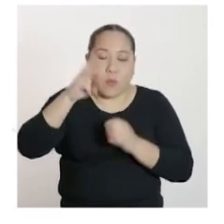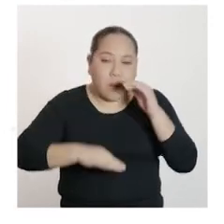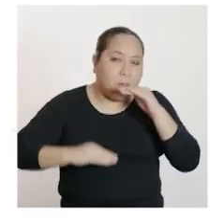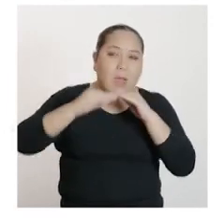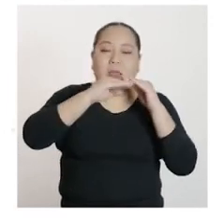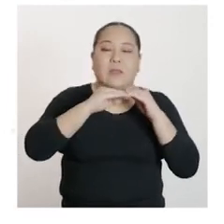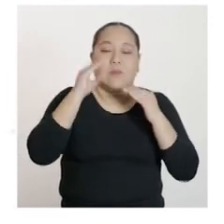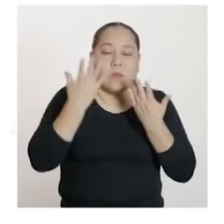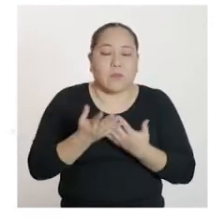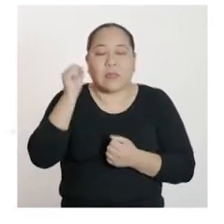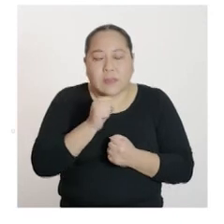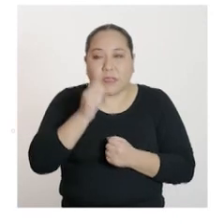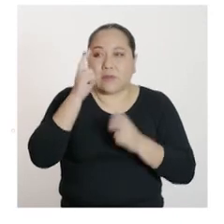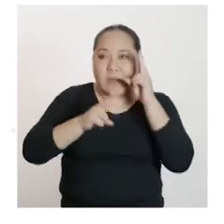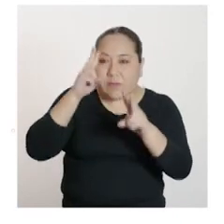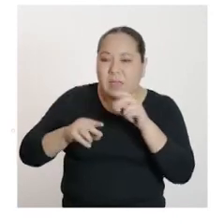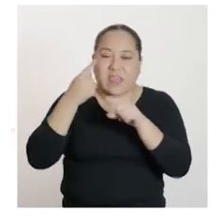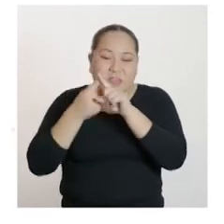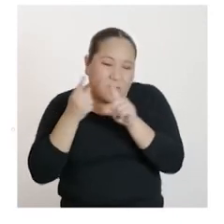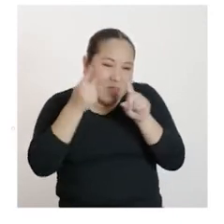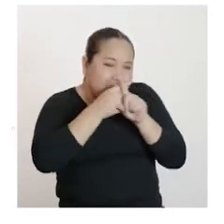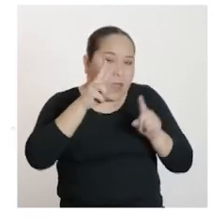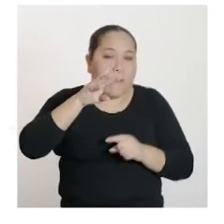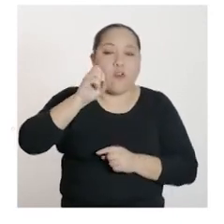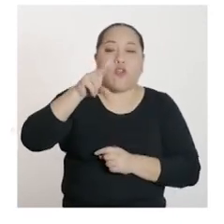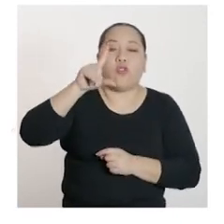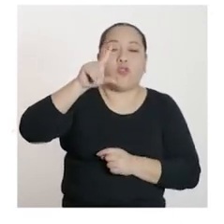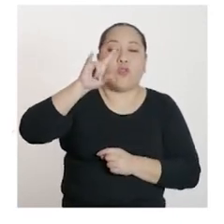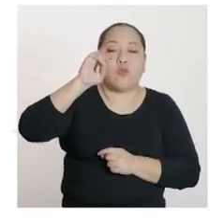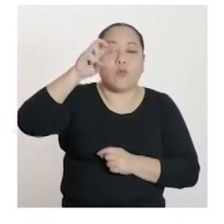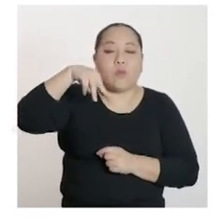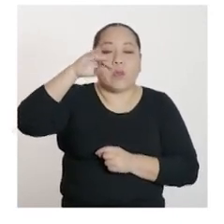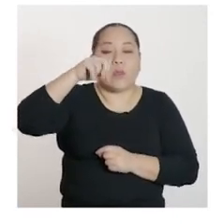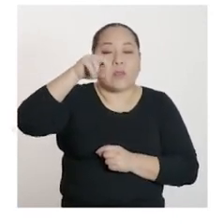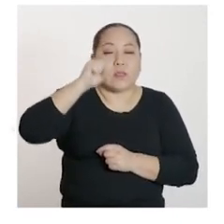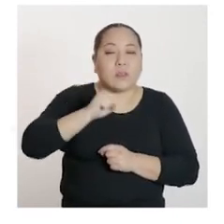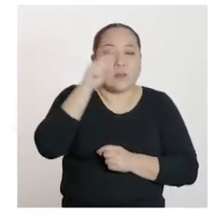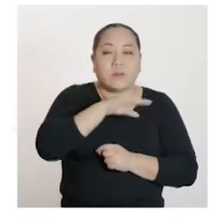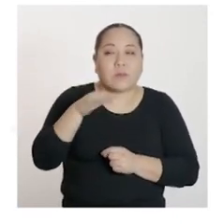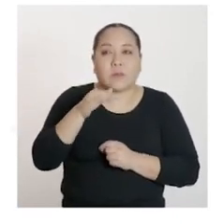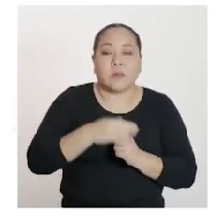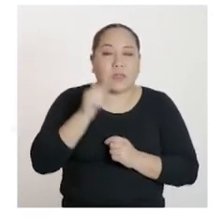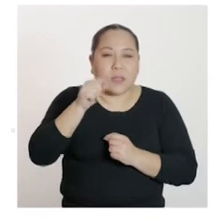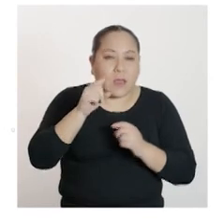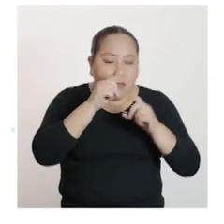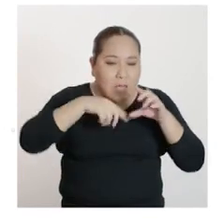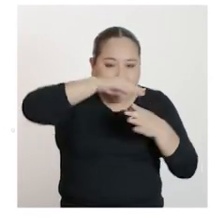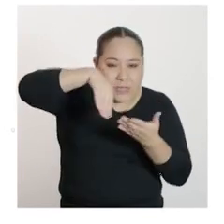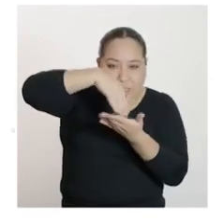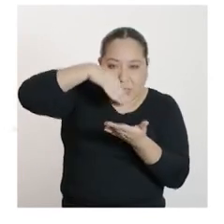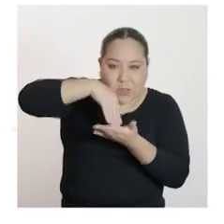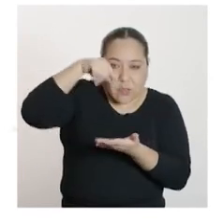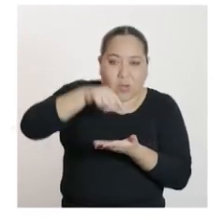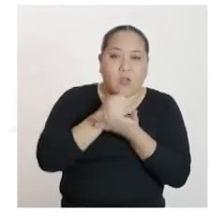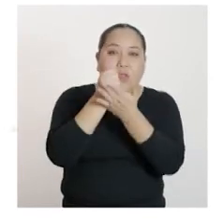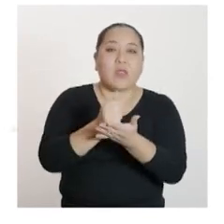a simple vista se puede observar los diferentes volúmenes que tienen los moldes. El molde del medio es el que ayudaría a los chicos